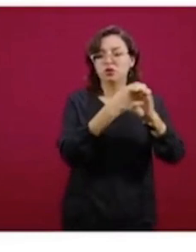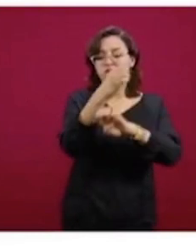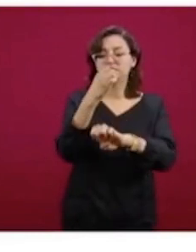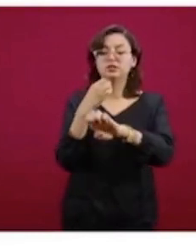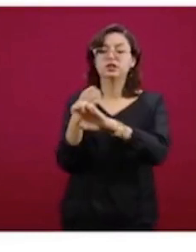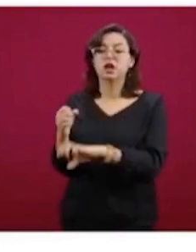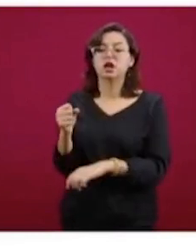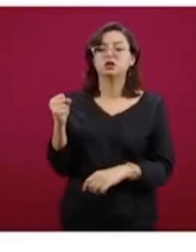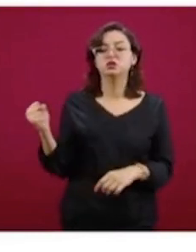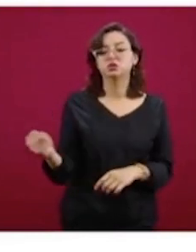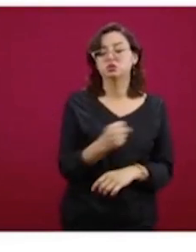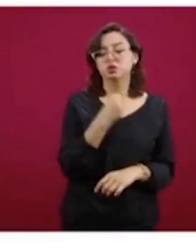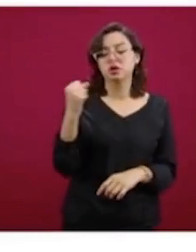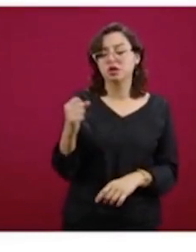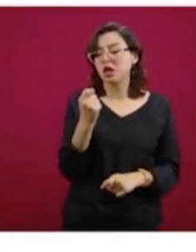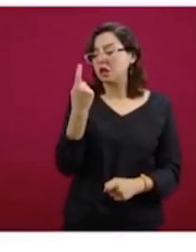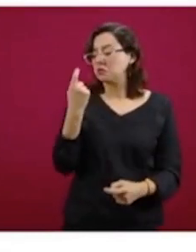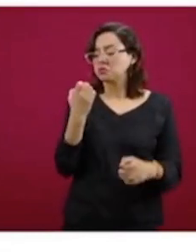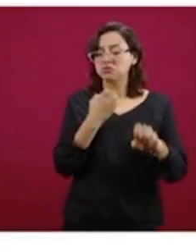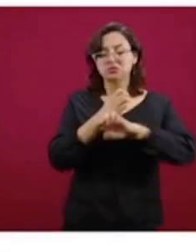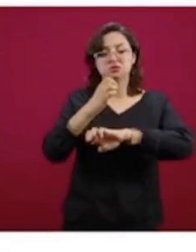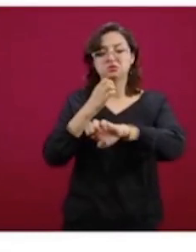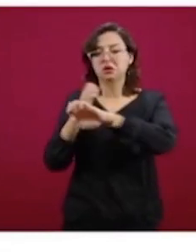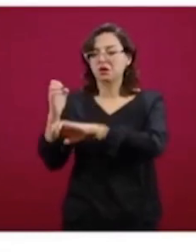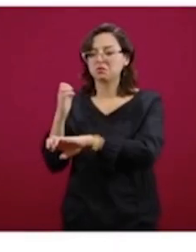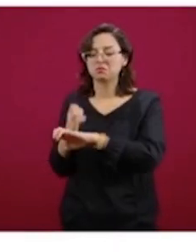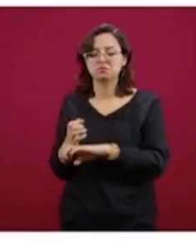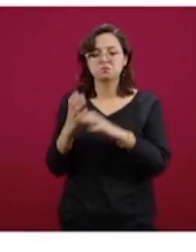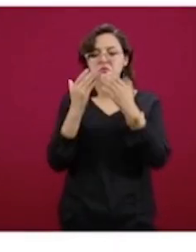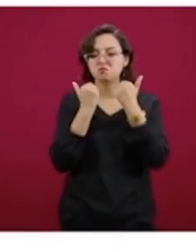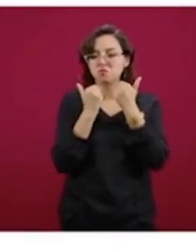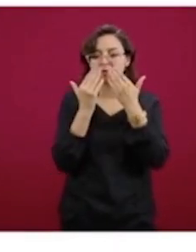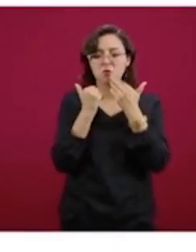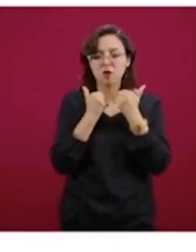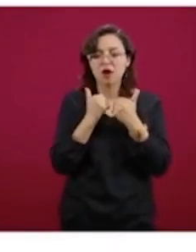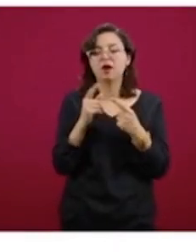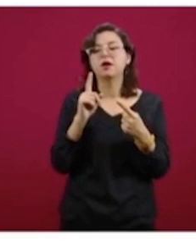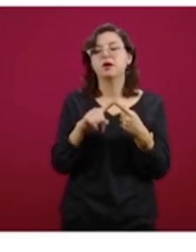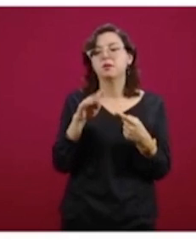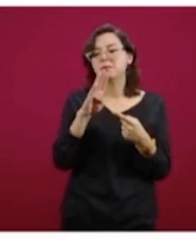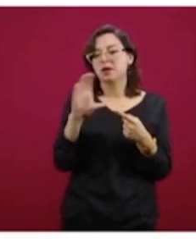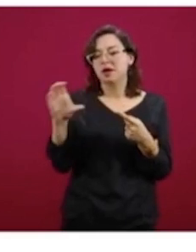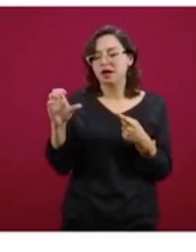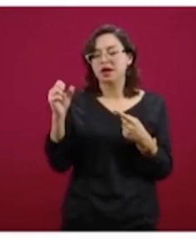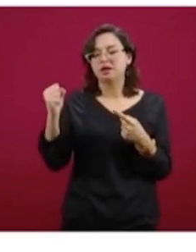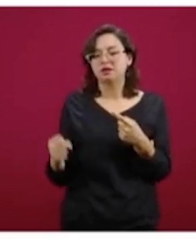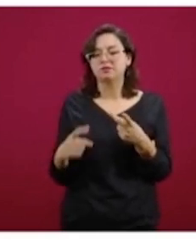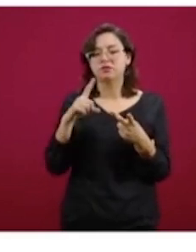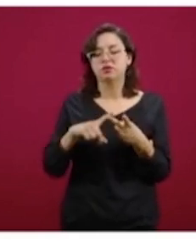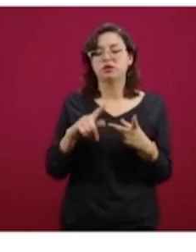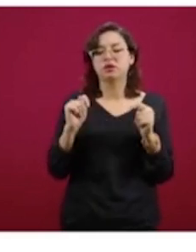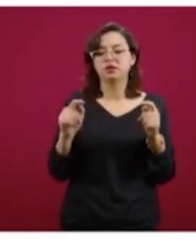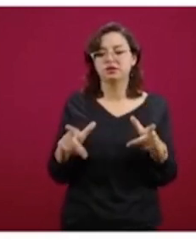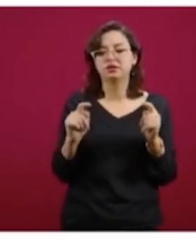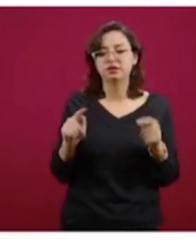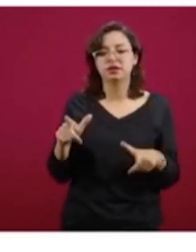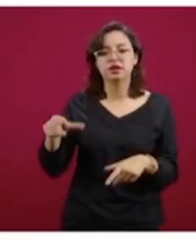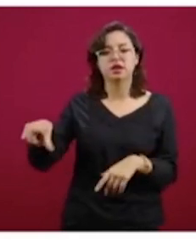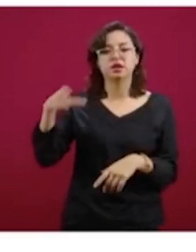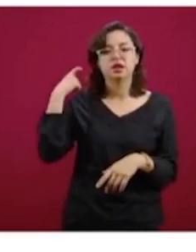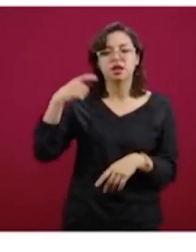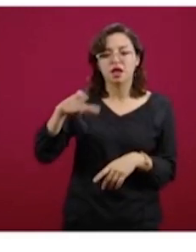afortunadamente entidades que no presentan, como Baja Sur, Tlaxcala, Querétaro,